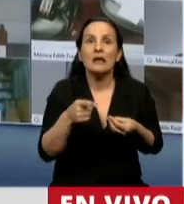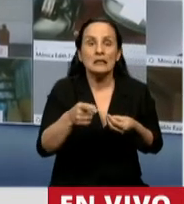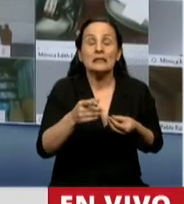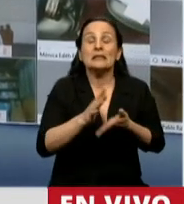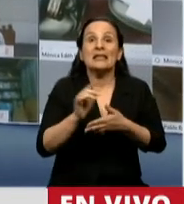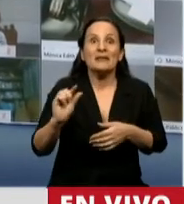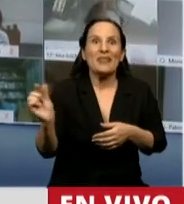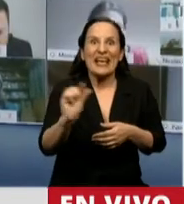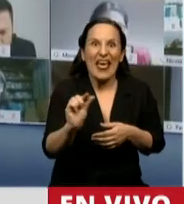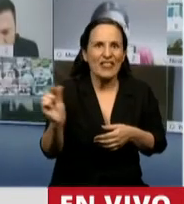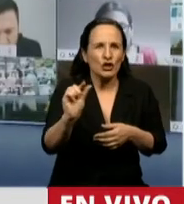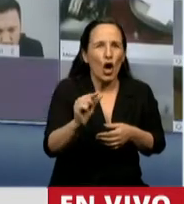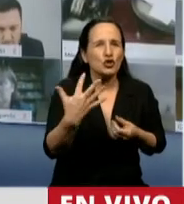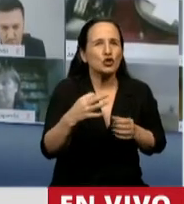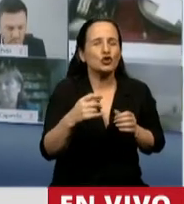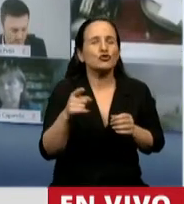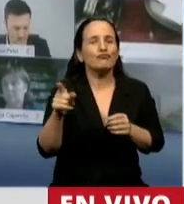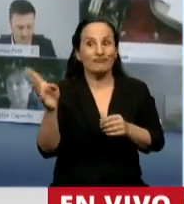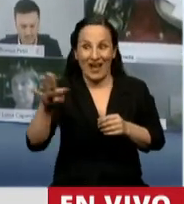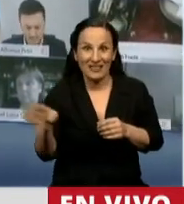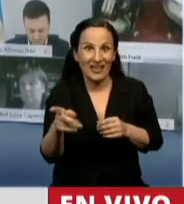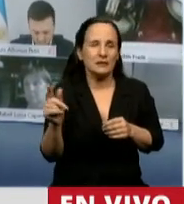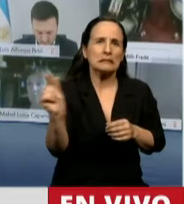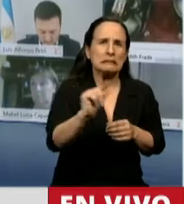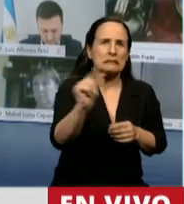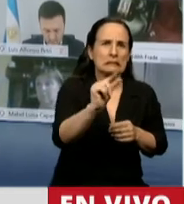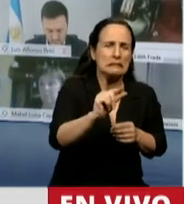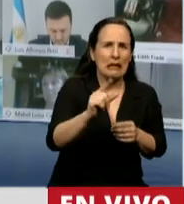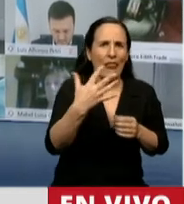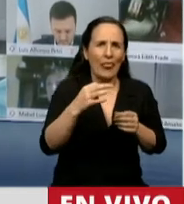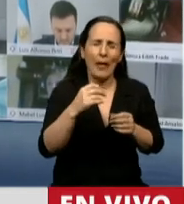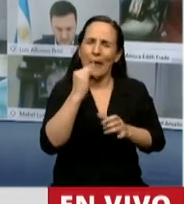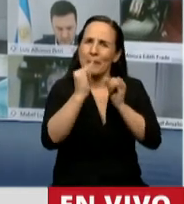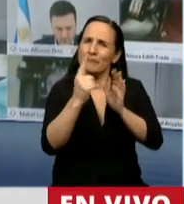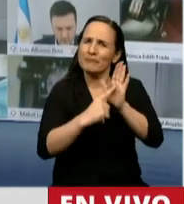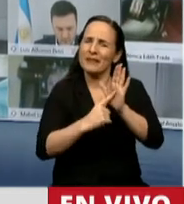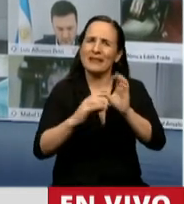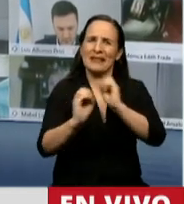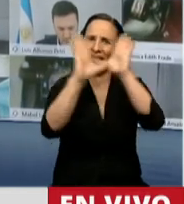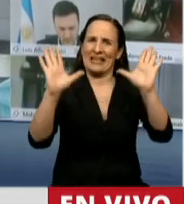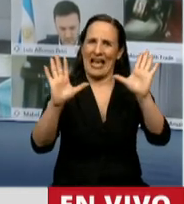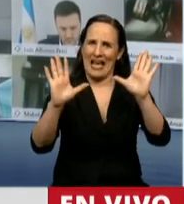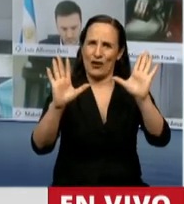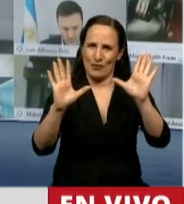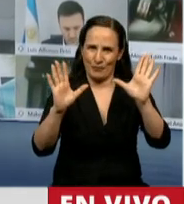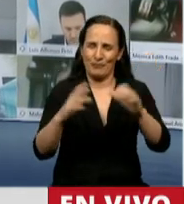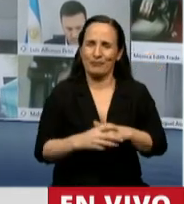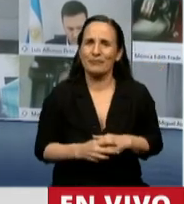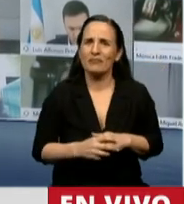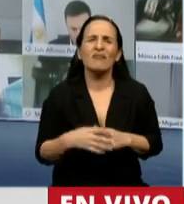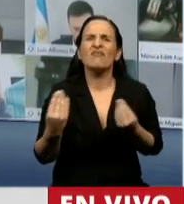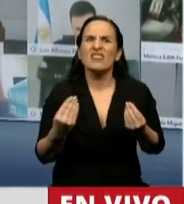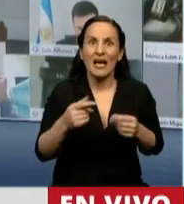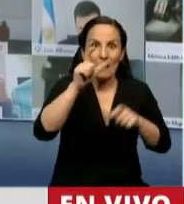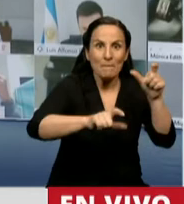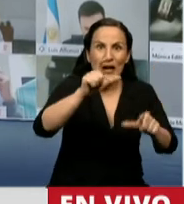créditos contraídos con el ANSES. Y esto tiene que ver, fundamentalmente, con el tema de los préstamos que sacaron los